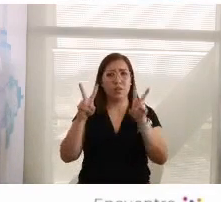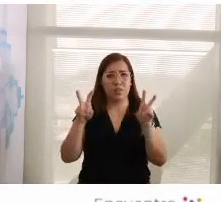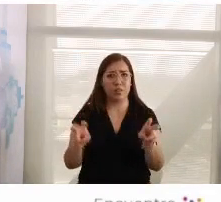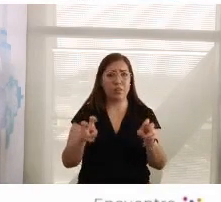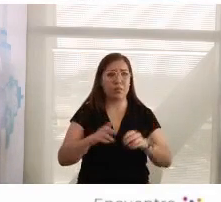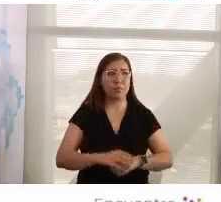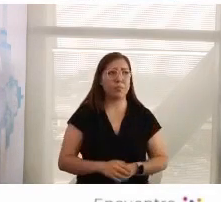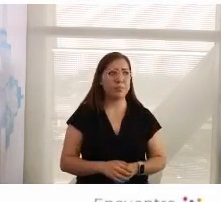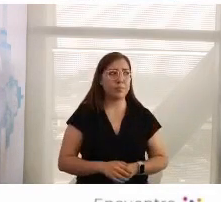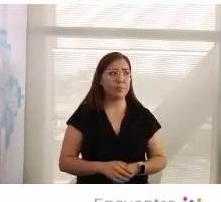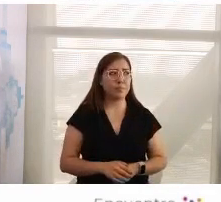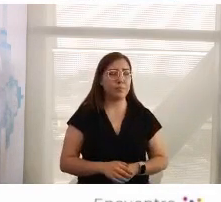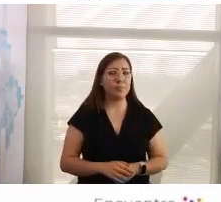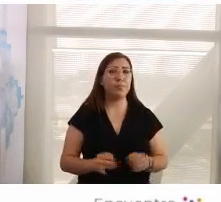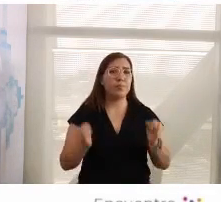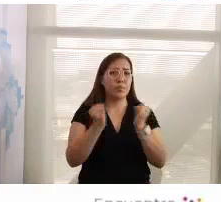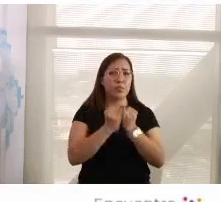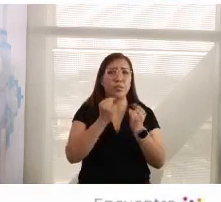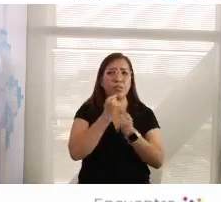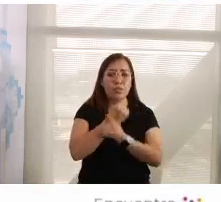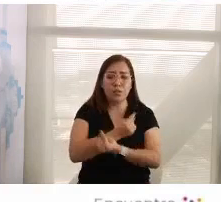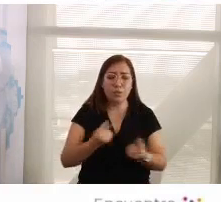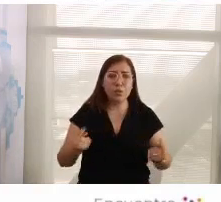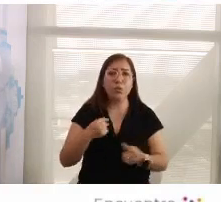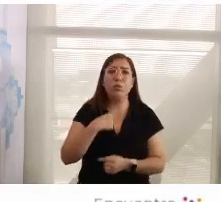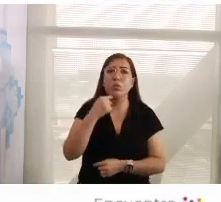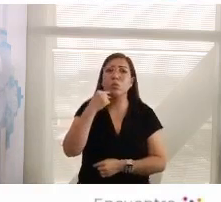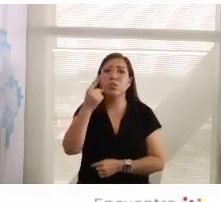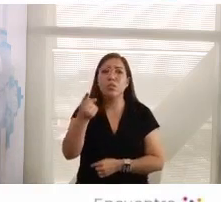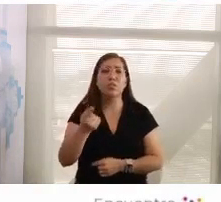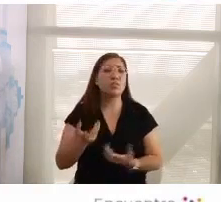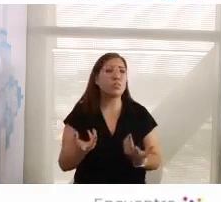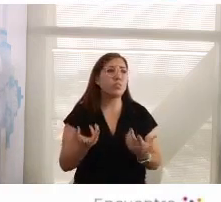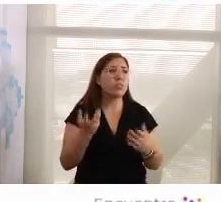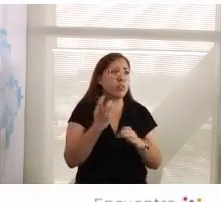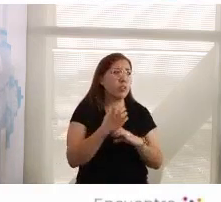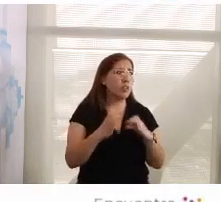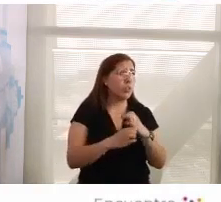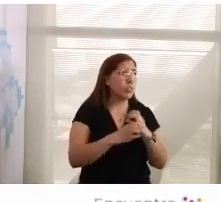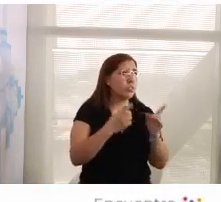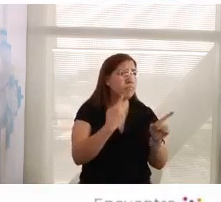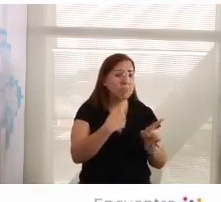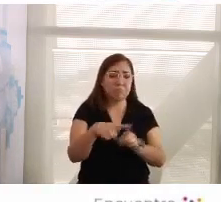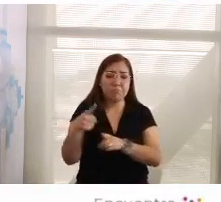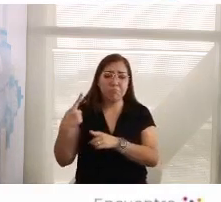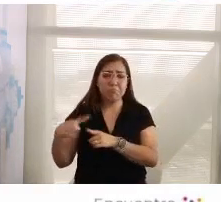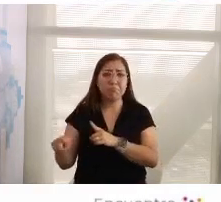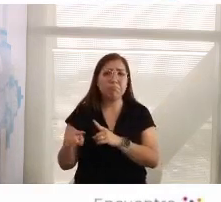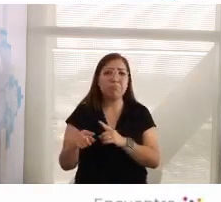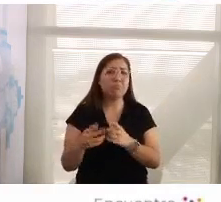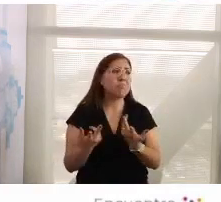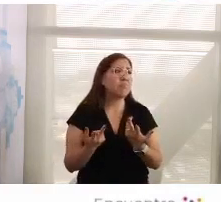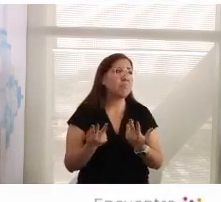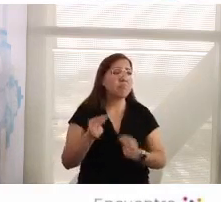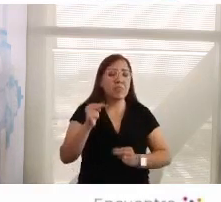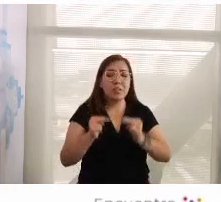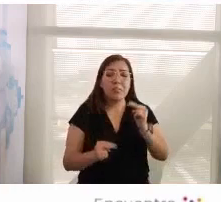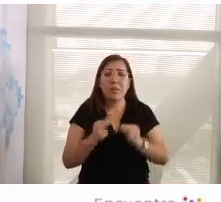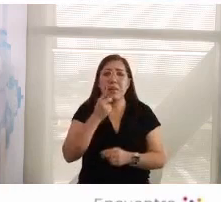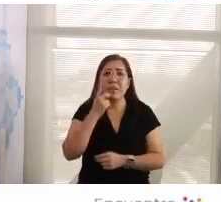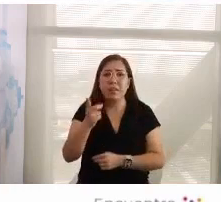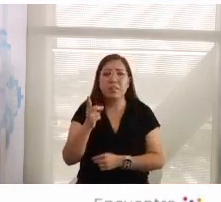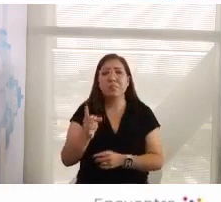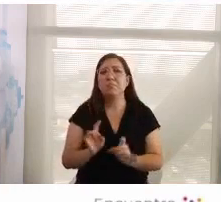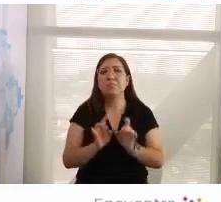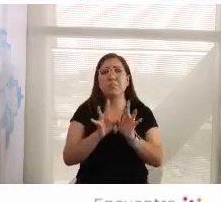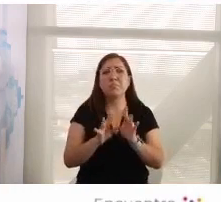de... como a los niños. O tú le puedes decir a los niños las cosas en diferentes niveles, ¿no? De repente el